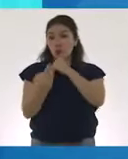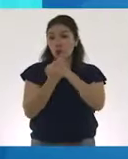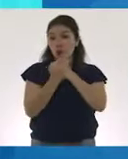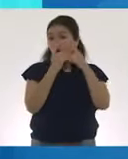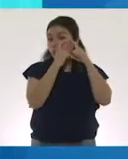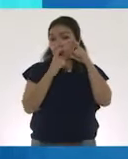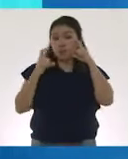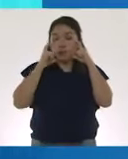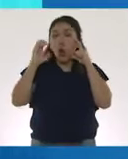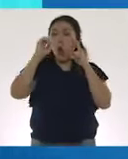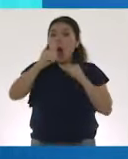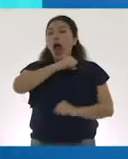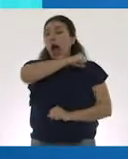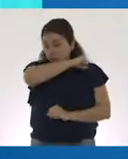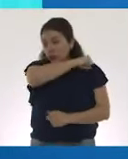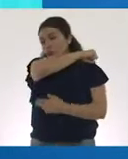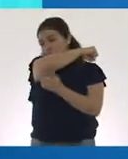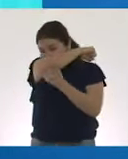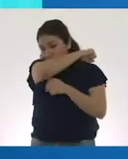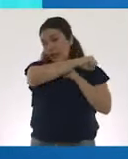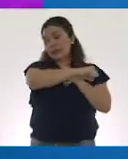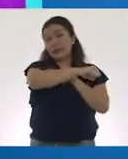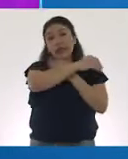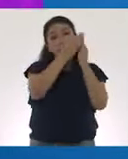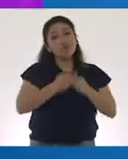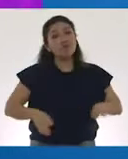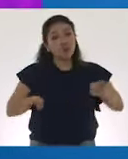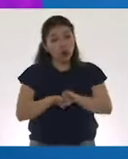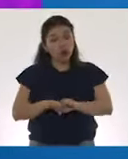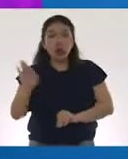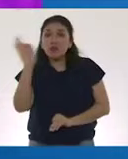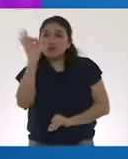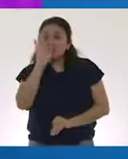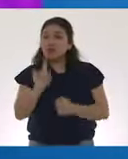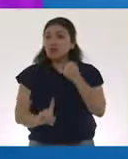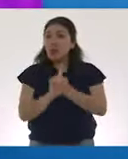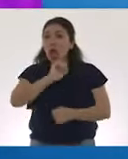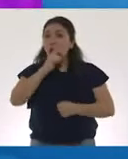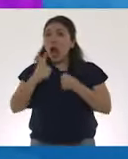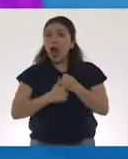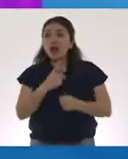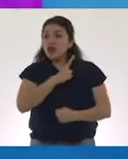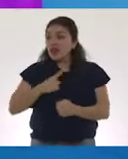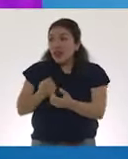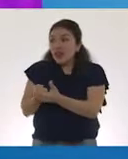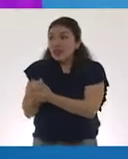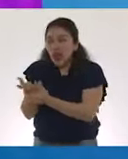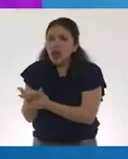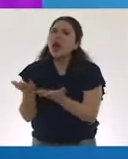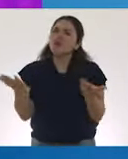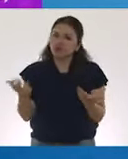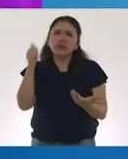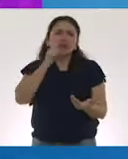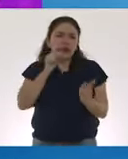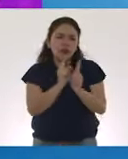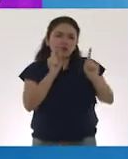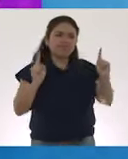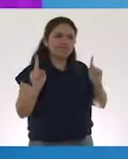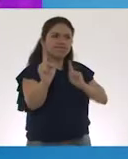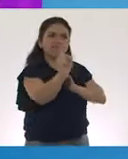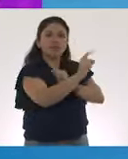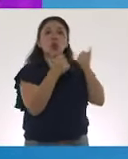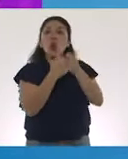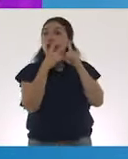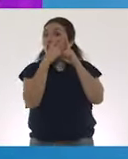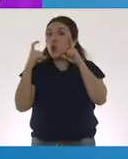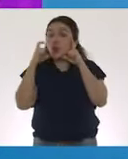boca con el antebrazo al estornudar o toser. Y si por alguna razón tienes que salir, mantén la sana distancia y usa